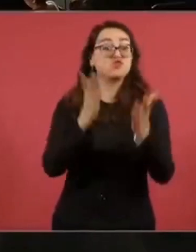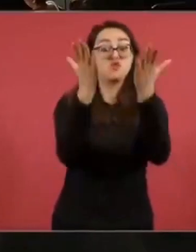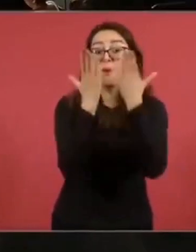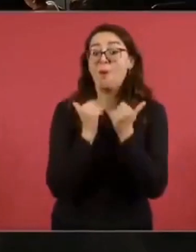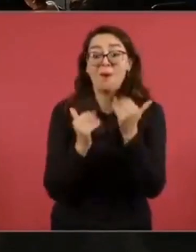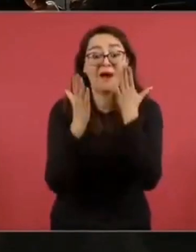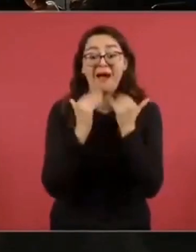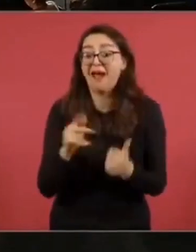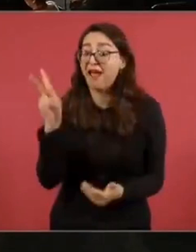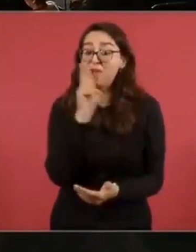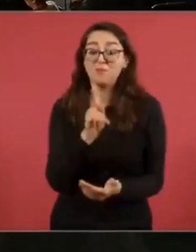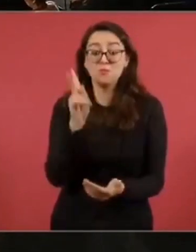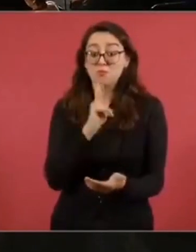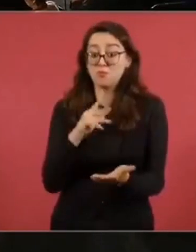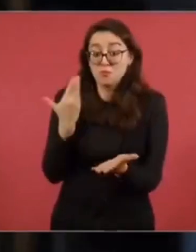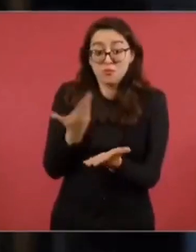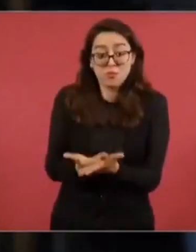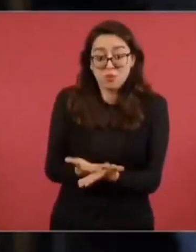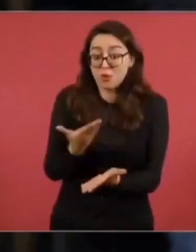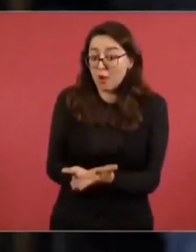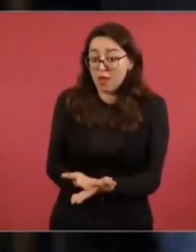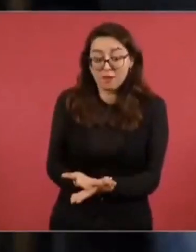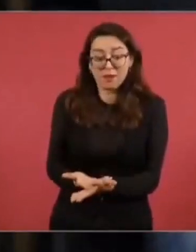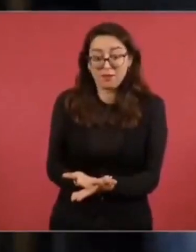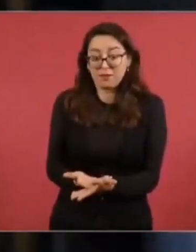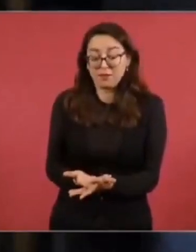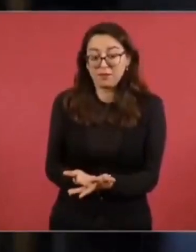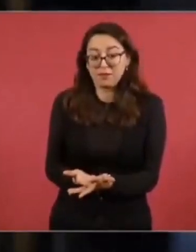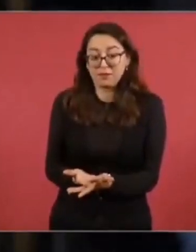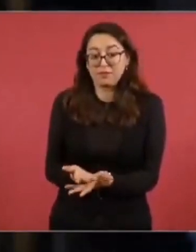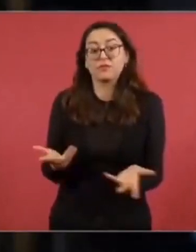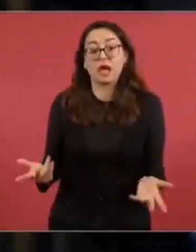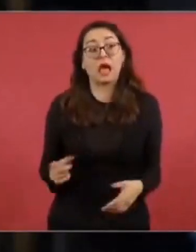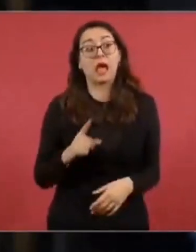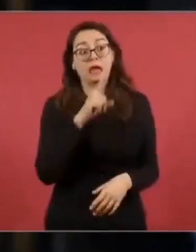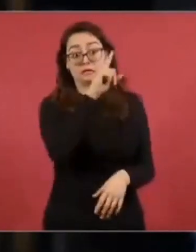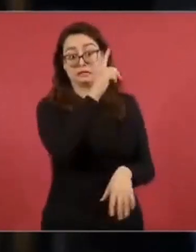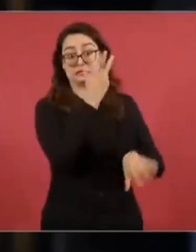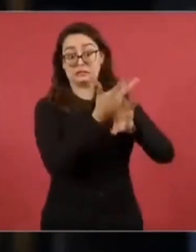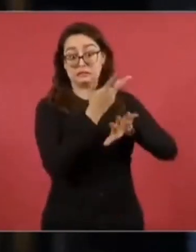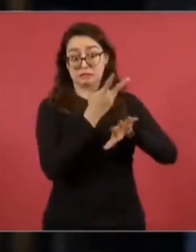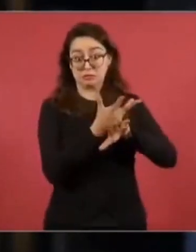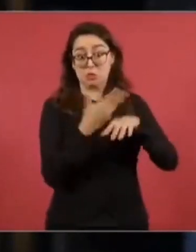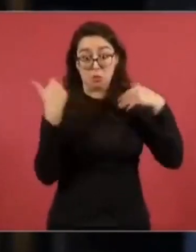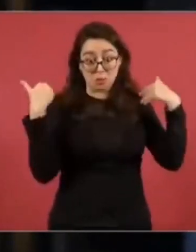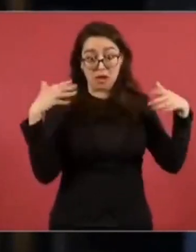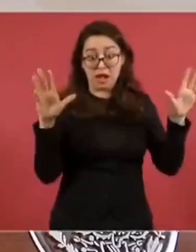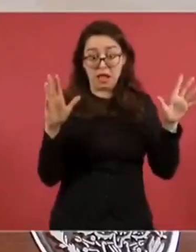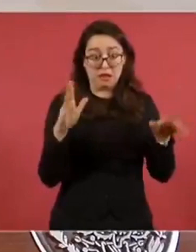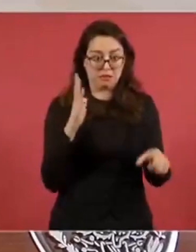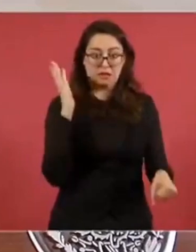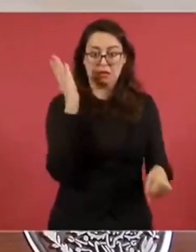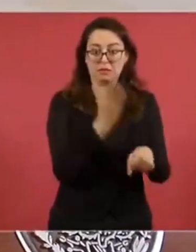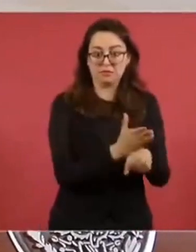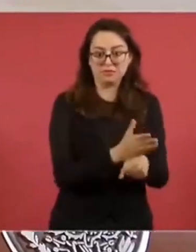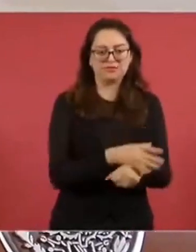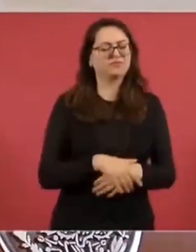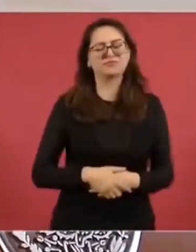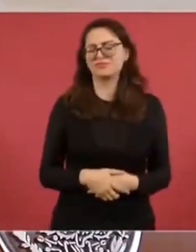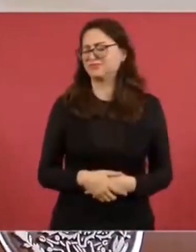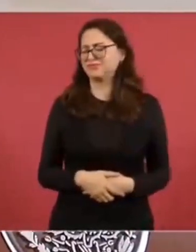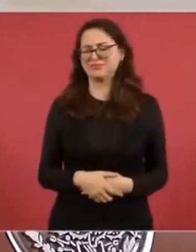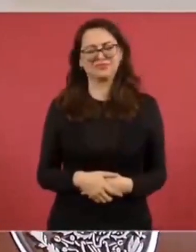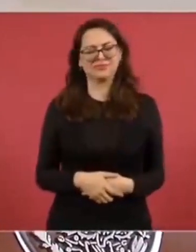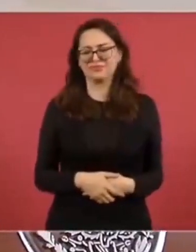En Estados Unidos, si esto hubiera ocurrido, ¿hay sanciones para esto, señor presidente? No, Ya le estoy planteando